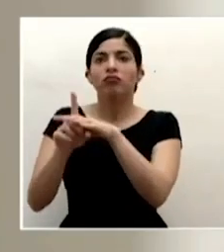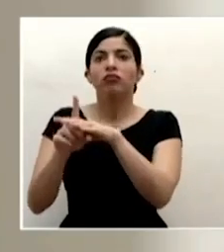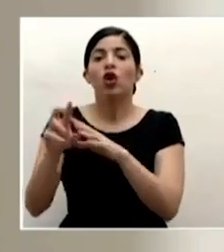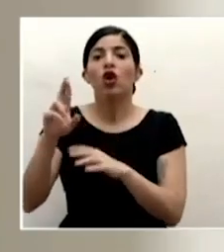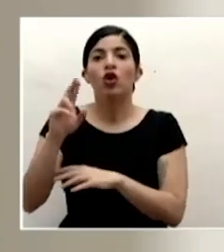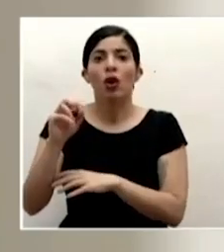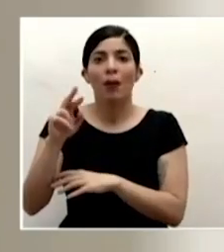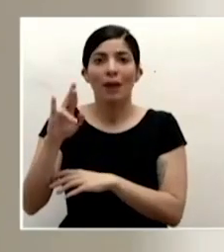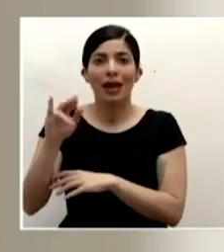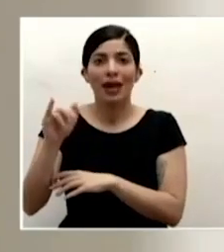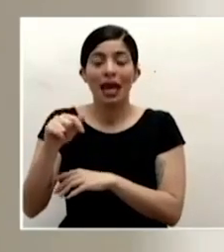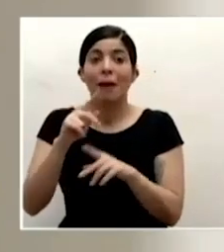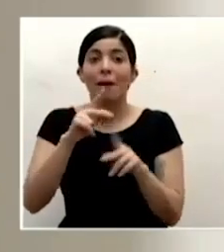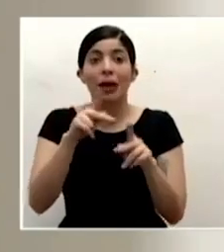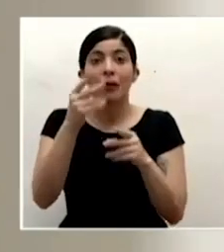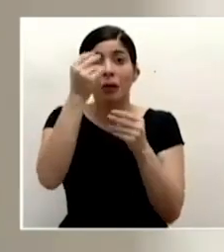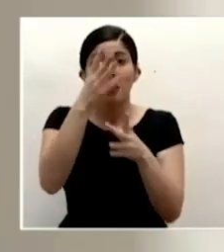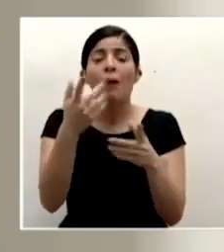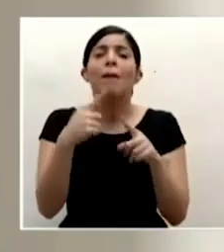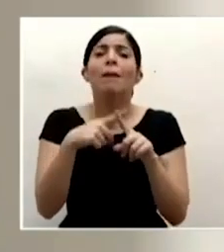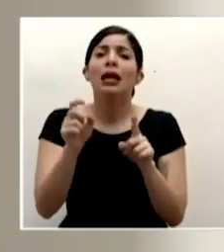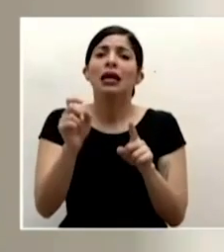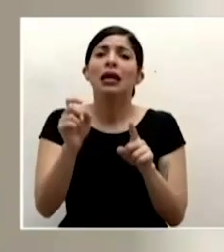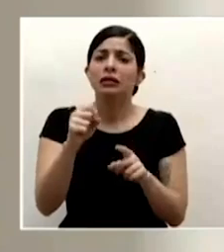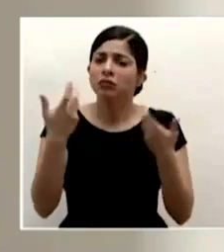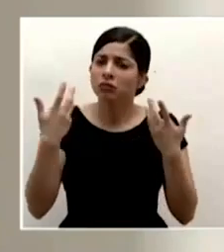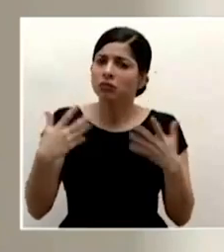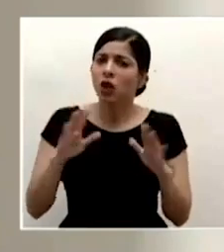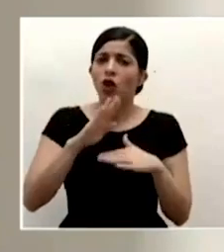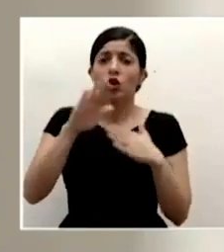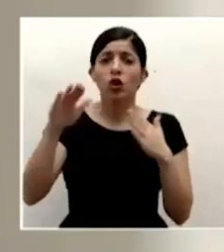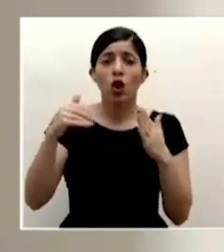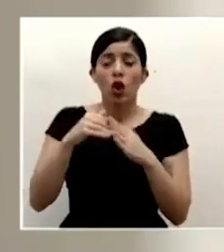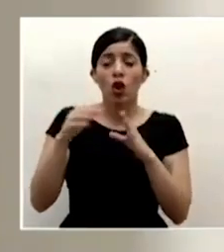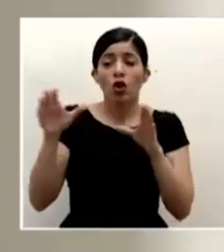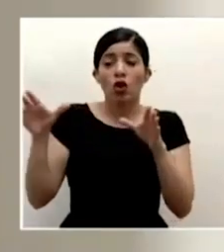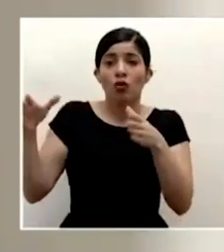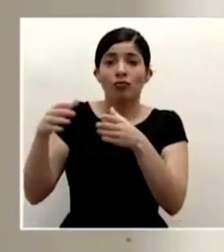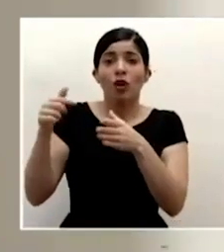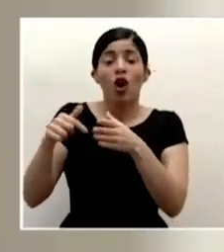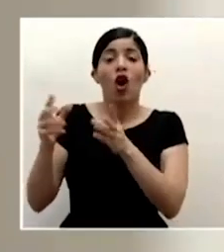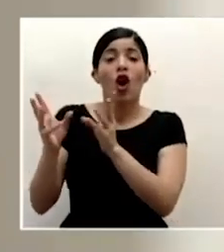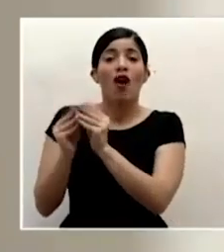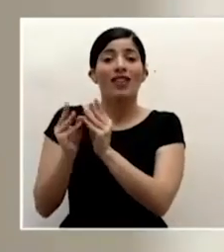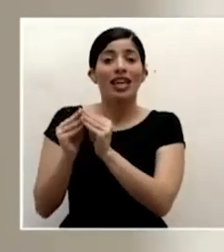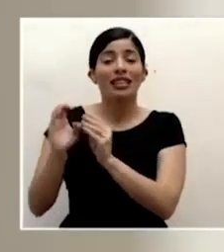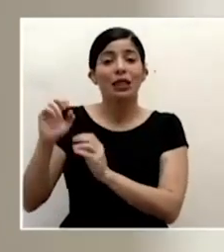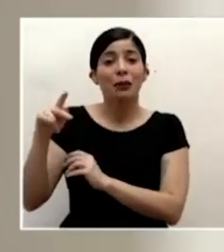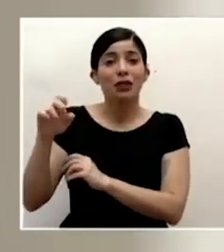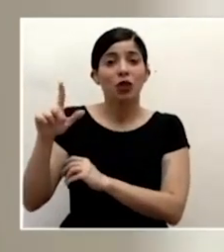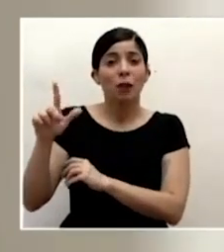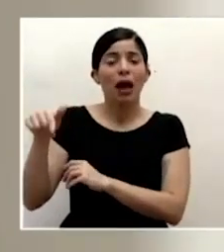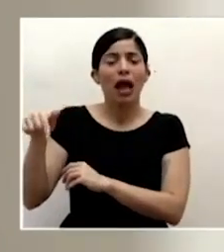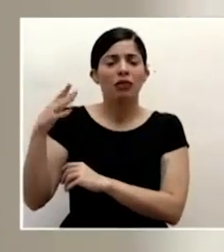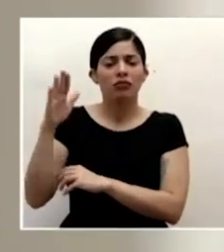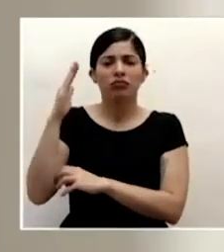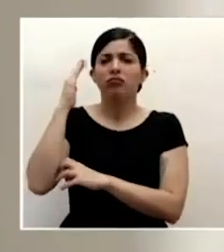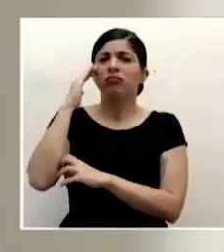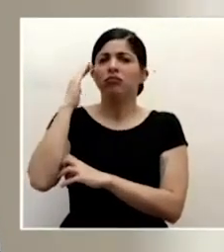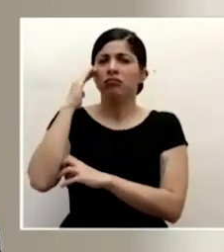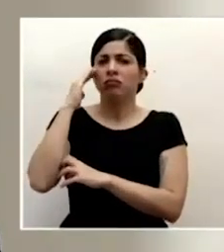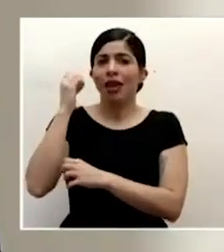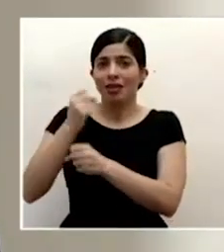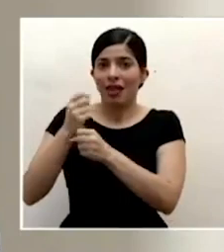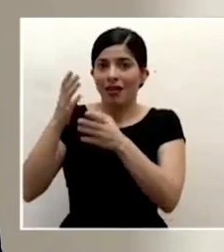informar a la población que ya todos los miembros de la conferencia están sumamente conscientes y colaboradores en el